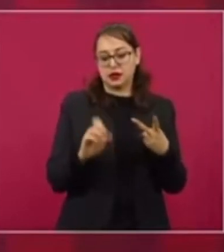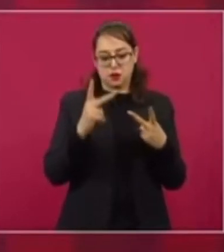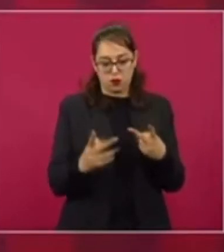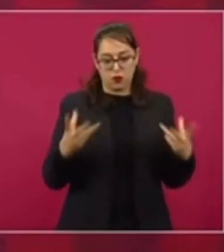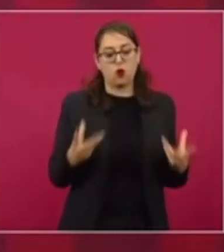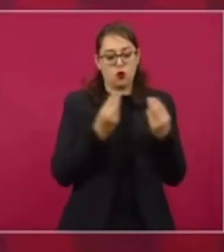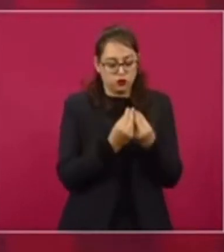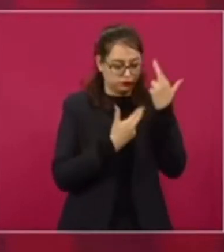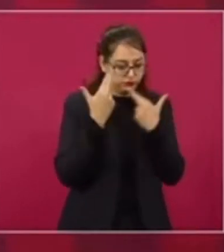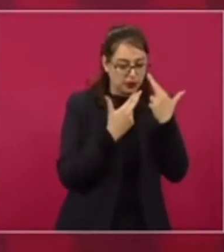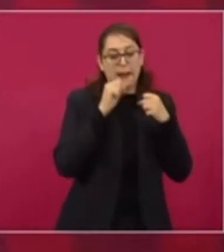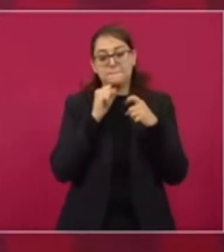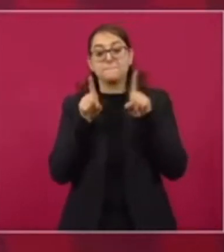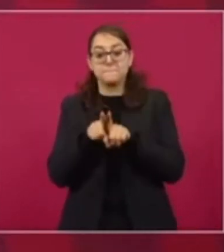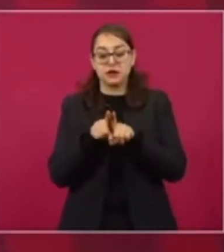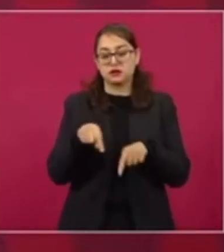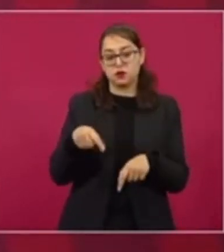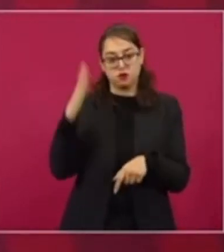destacando el apoyo de la Oficialía Mayor,